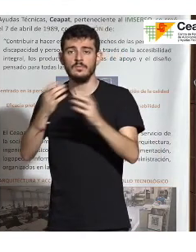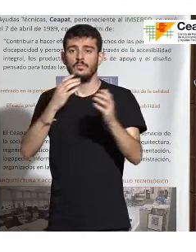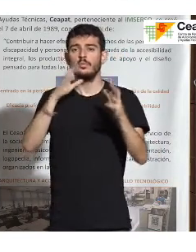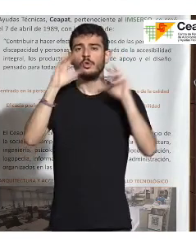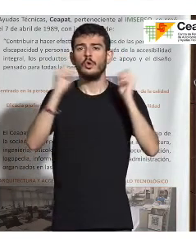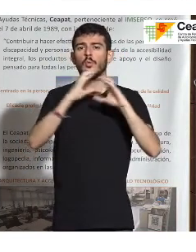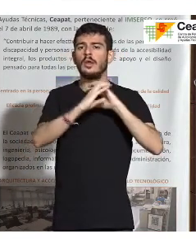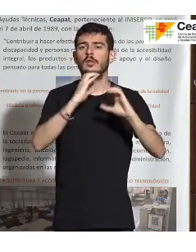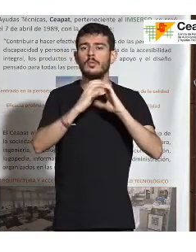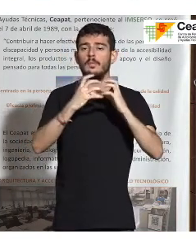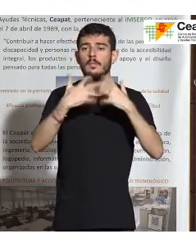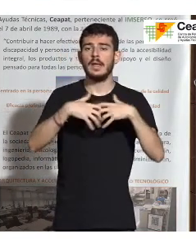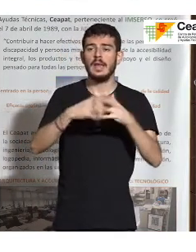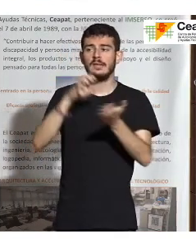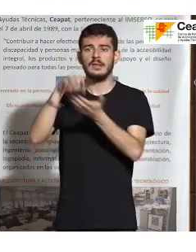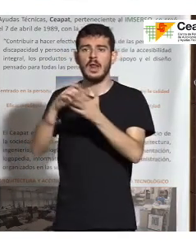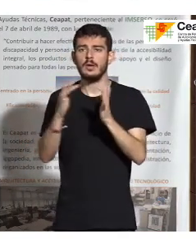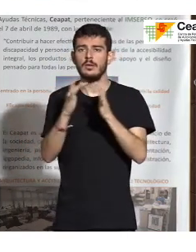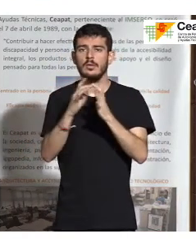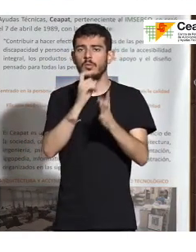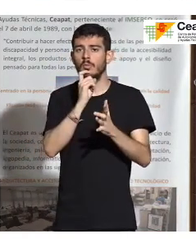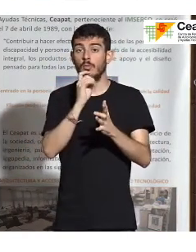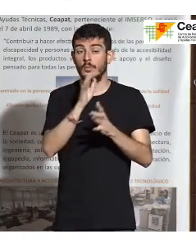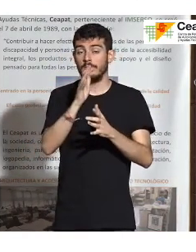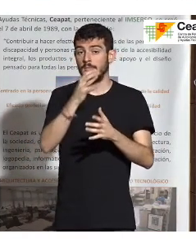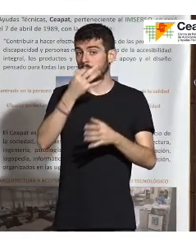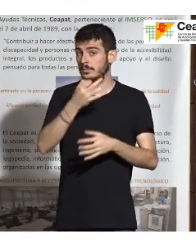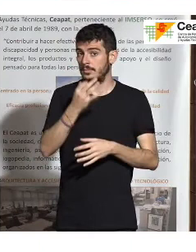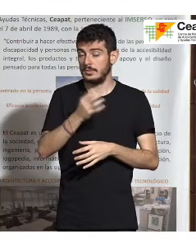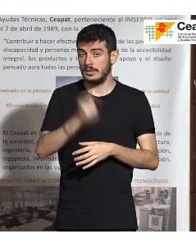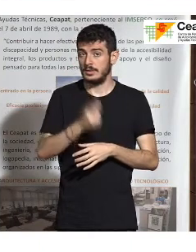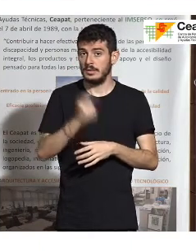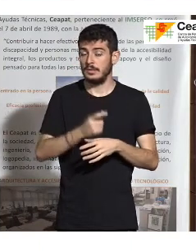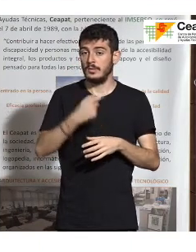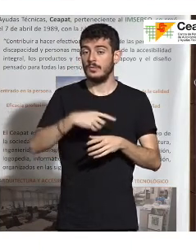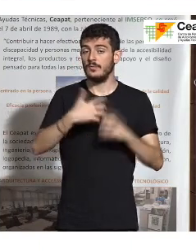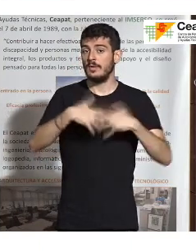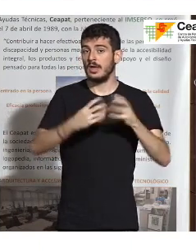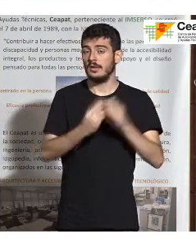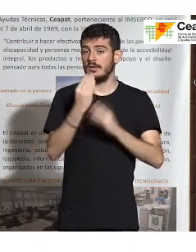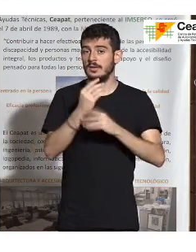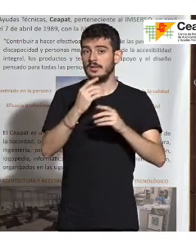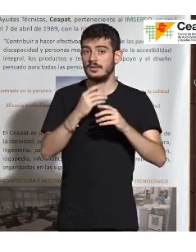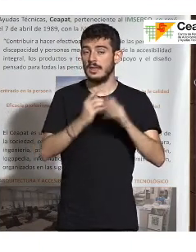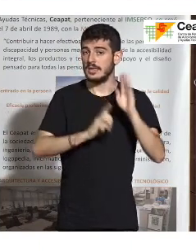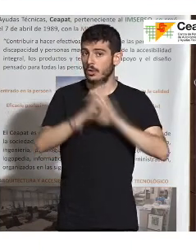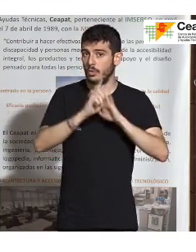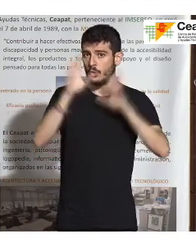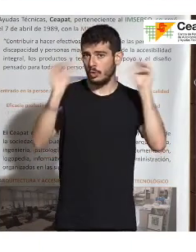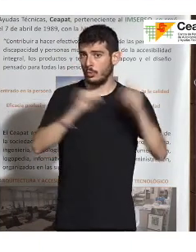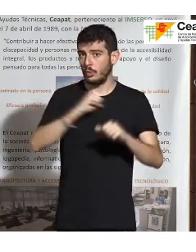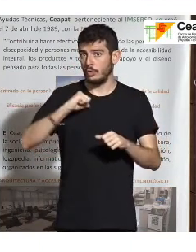entre las máquinas, la central y las máquinas, normalmente los fabricantes teníamos nuestros desarrollos de protocolos propios, ¿no? Y era algo que normalmente,